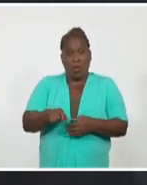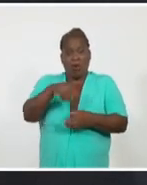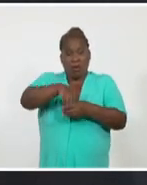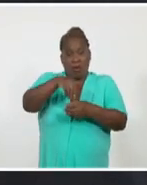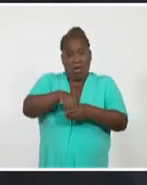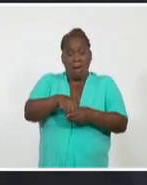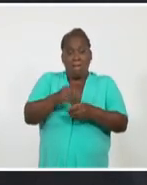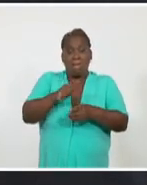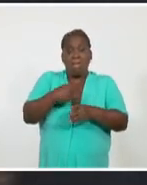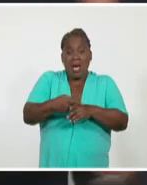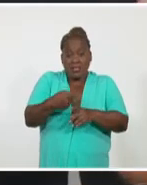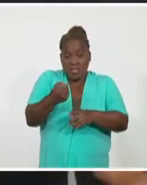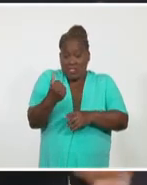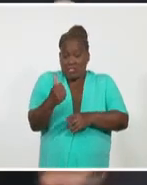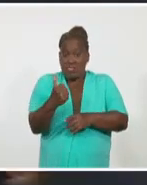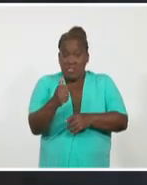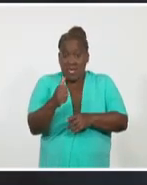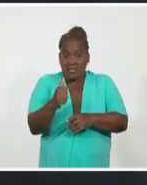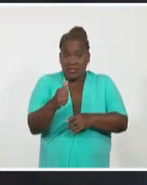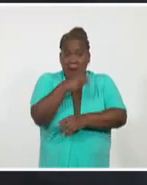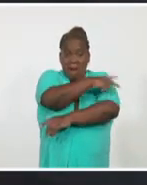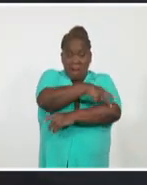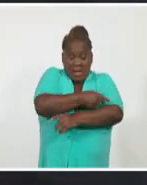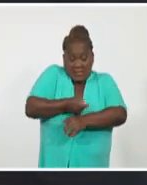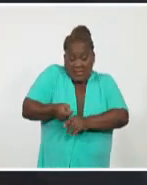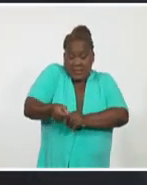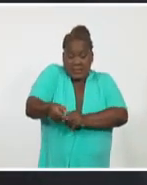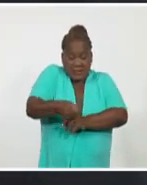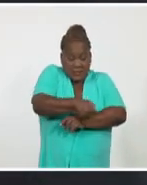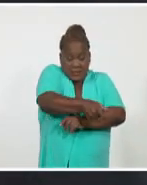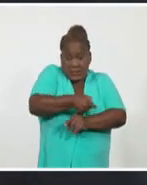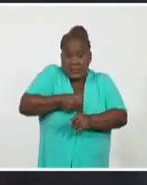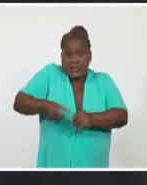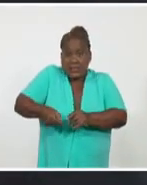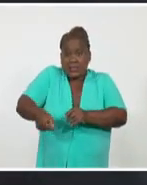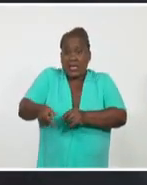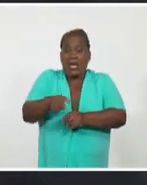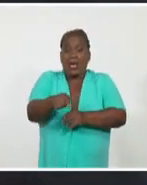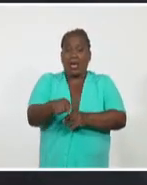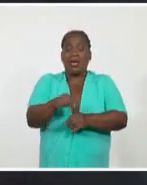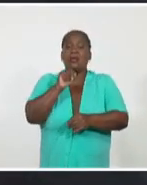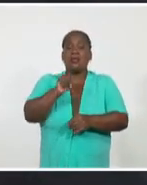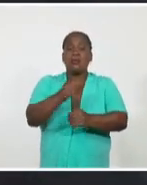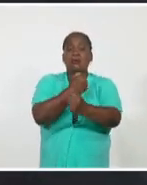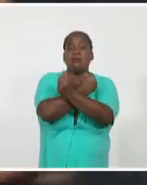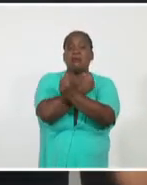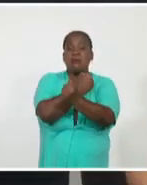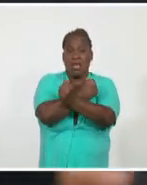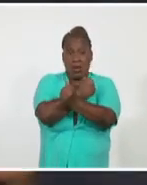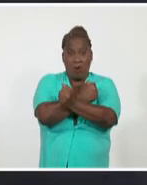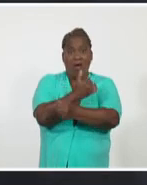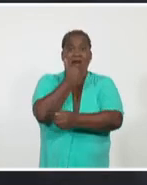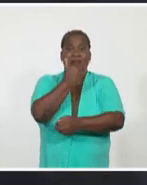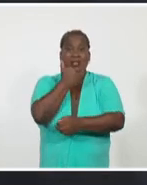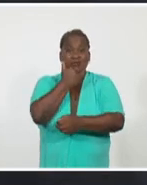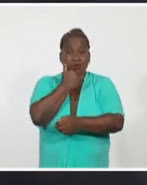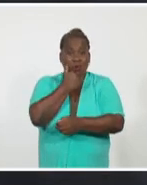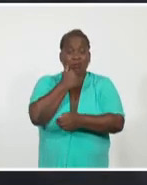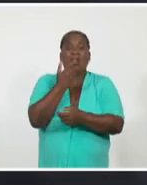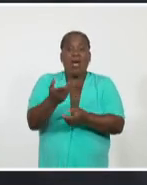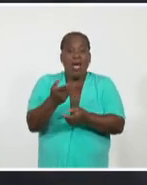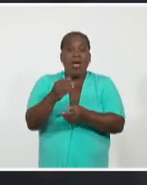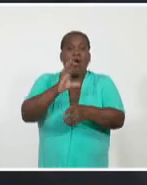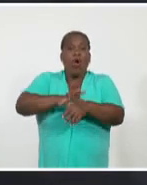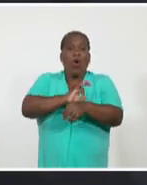naciones fronterizas, que no son pocas por cierto, y el riesgo latente de que mutaciones brasileñas del virus den pie